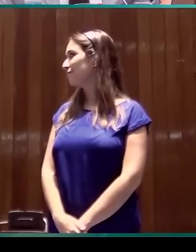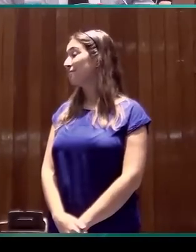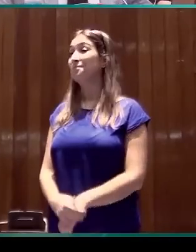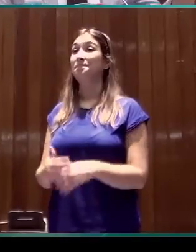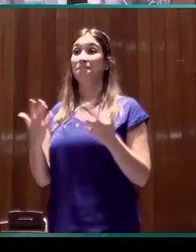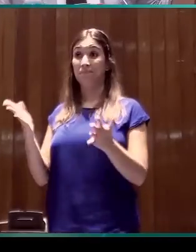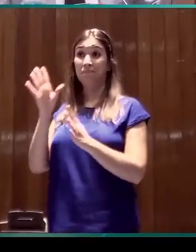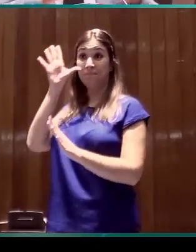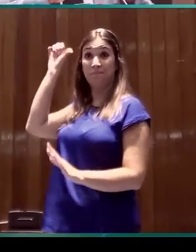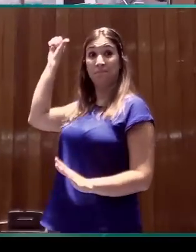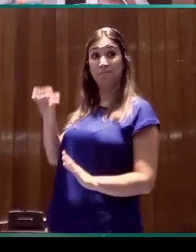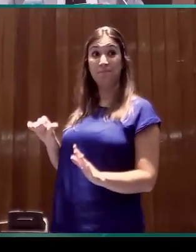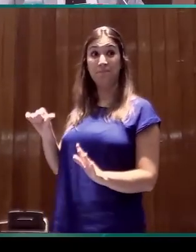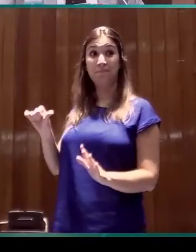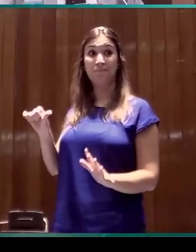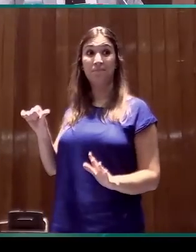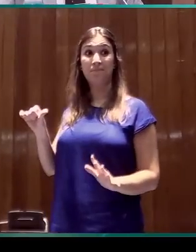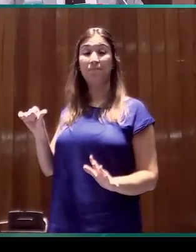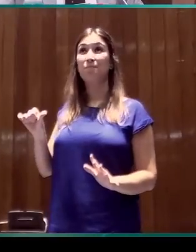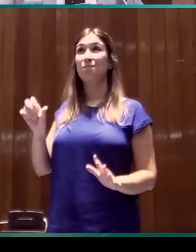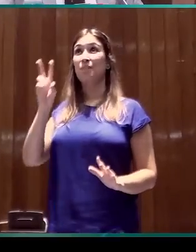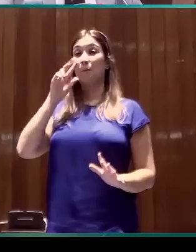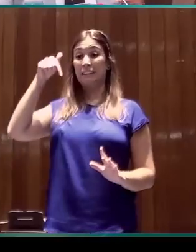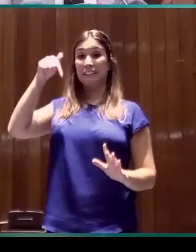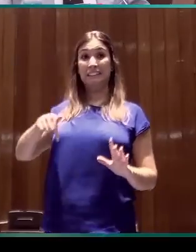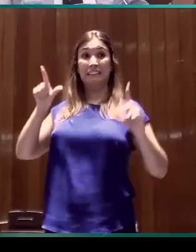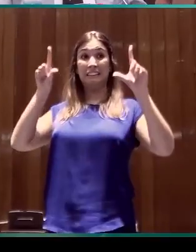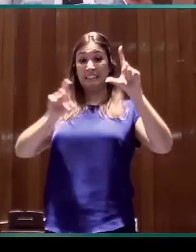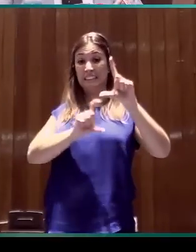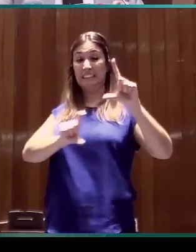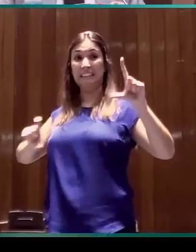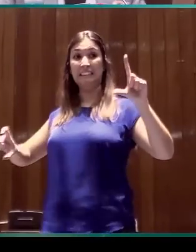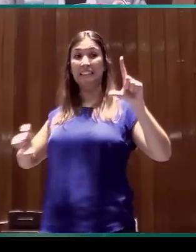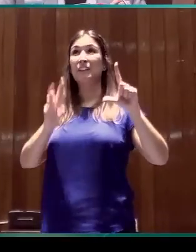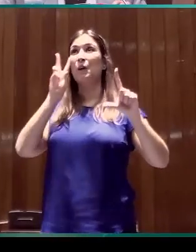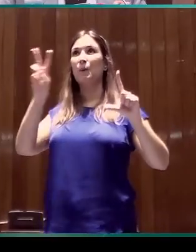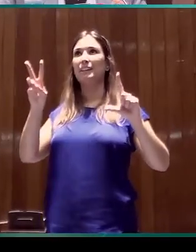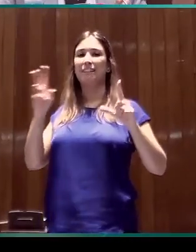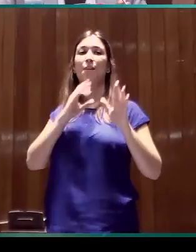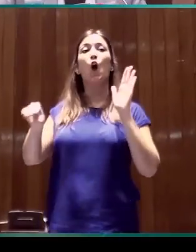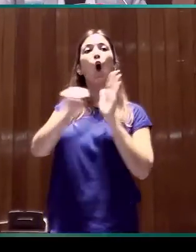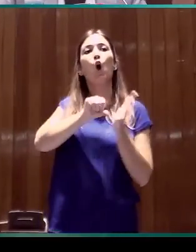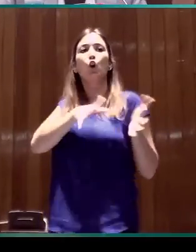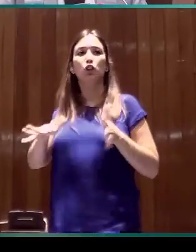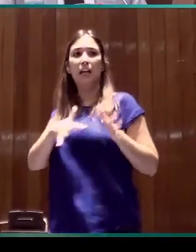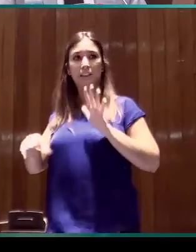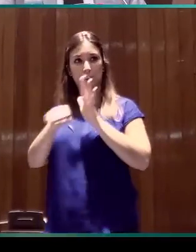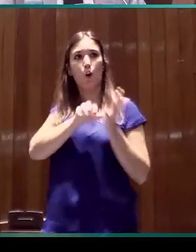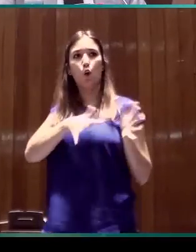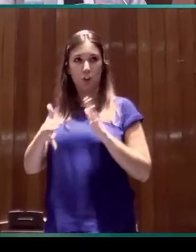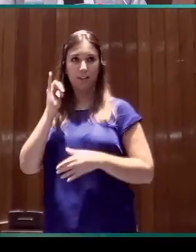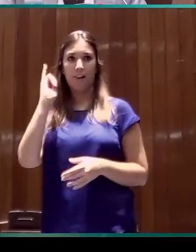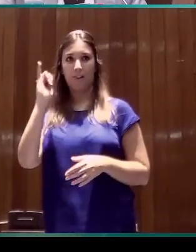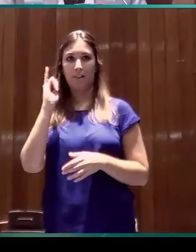Bien, en la parte inferior de la diapositiva pueden ver el notado en glosas. Esta es la